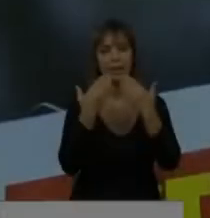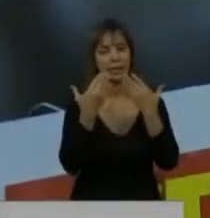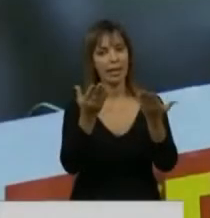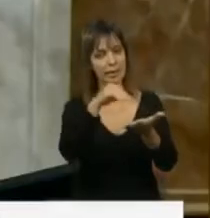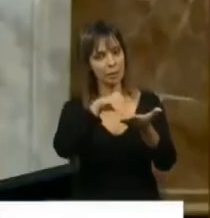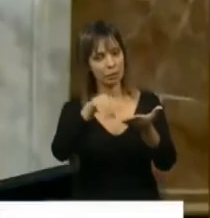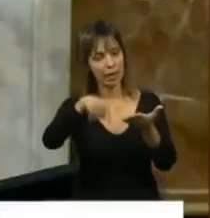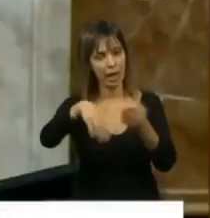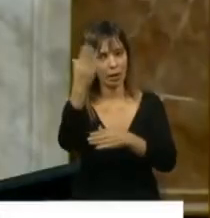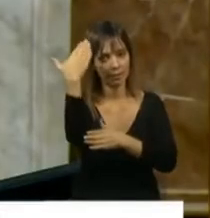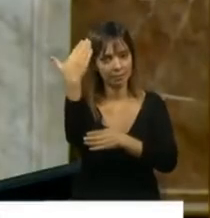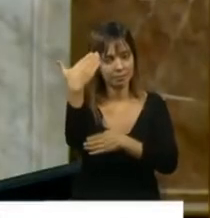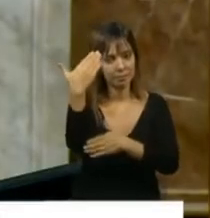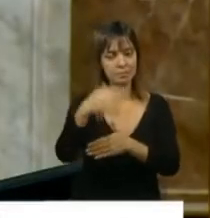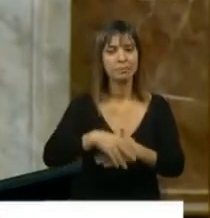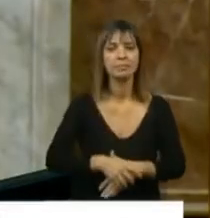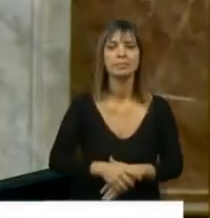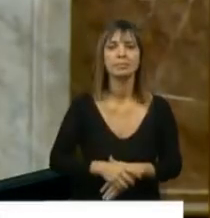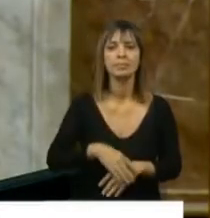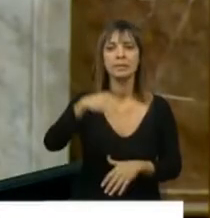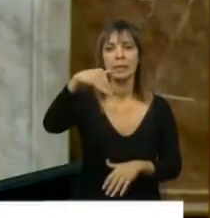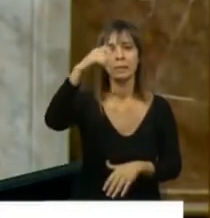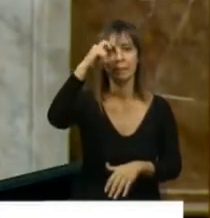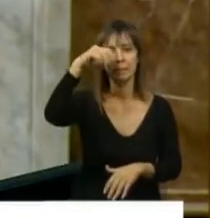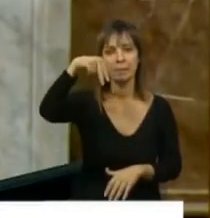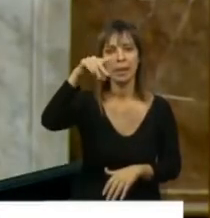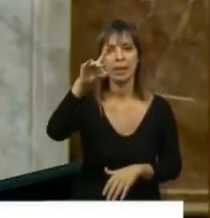Tiene la palabra la diputada Josefina Mendoza.